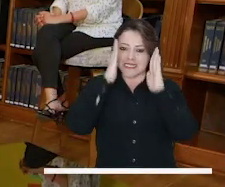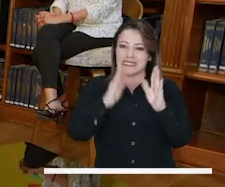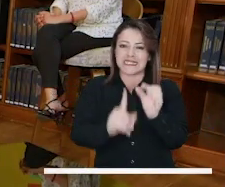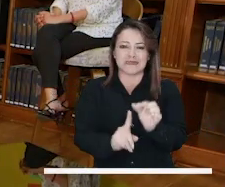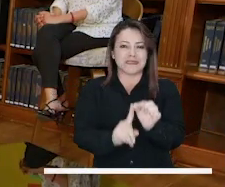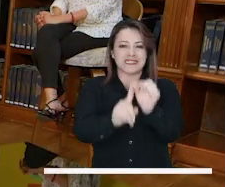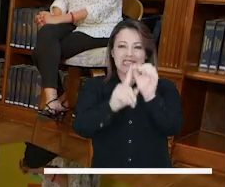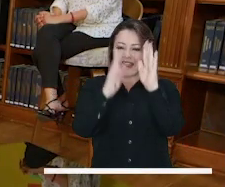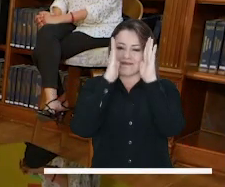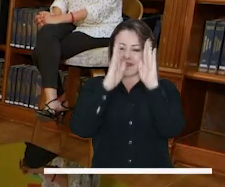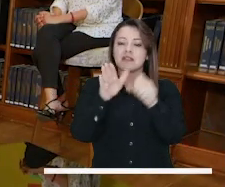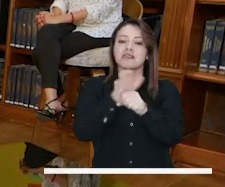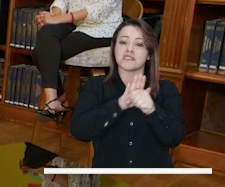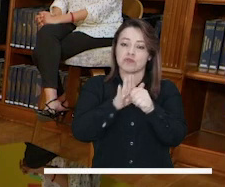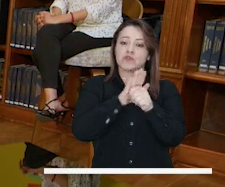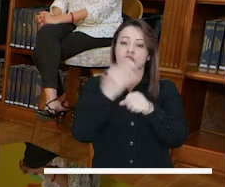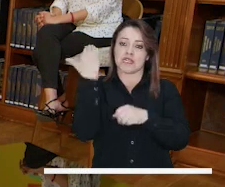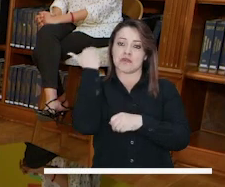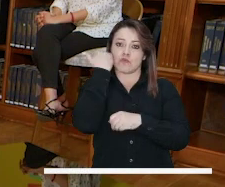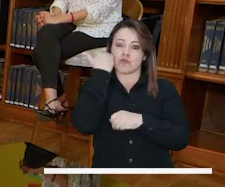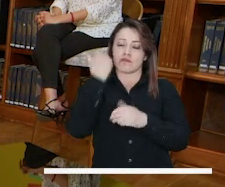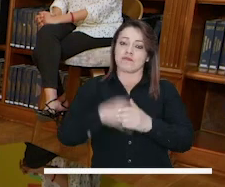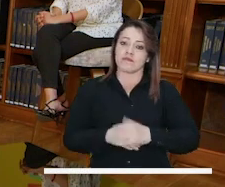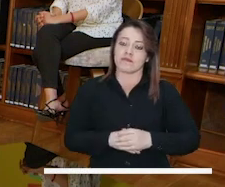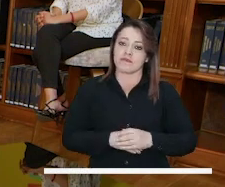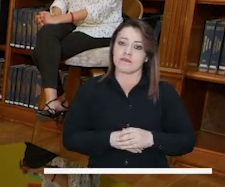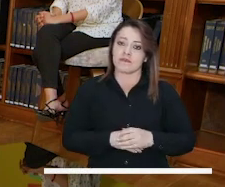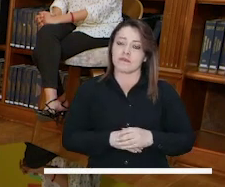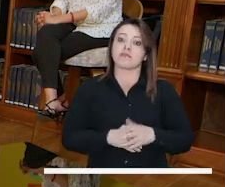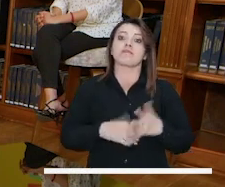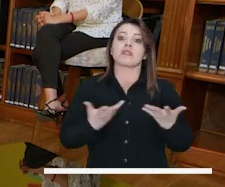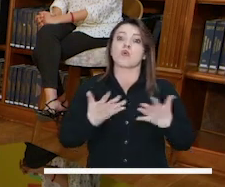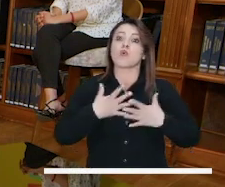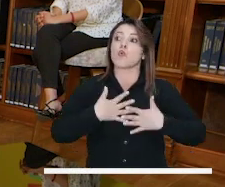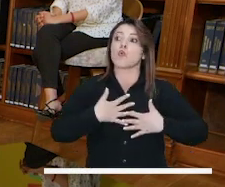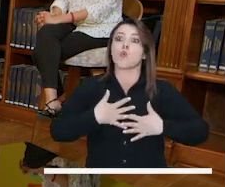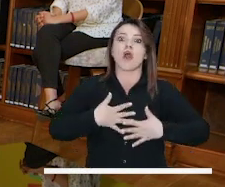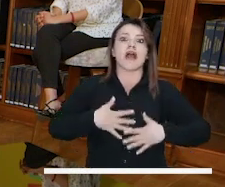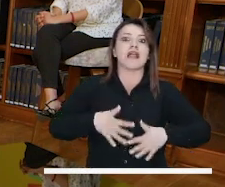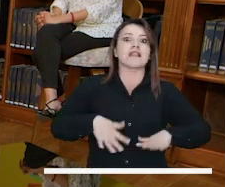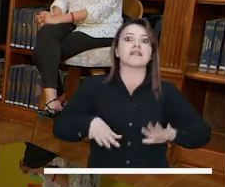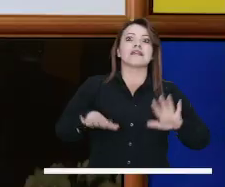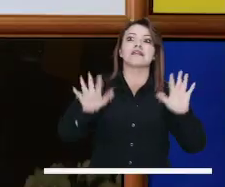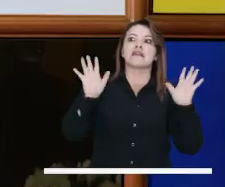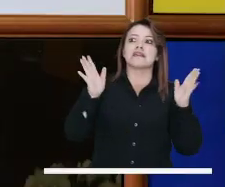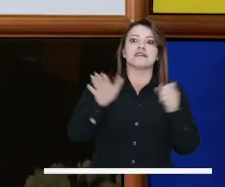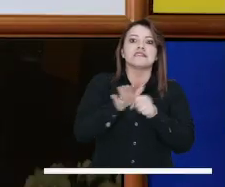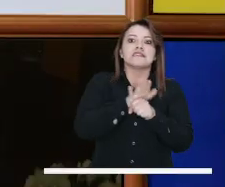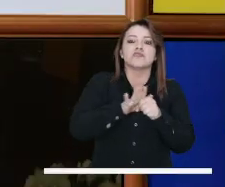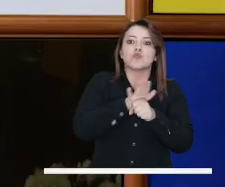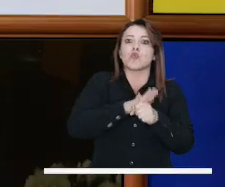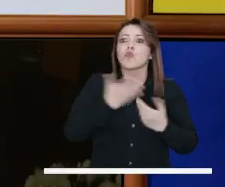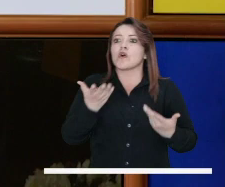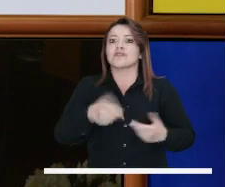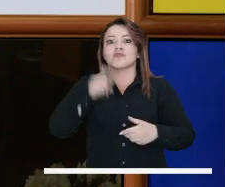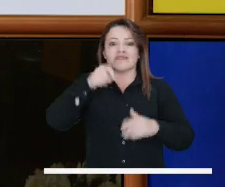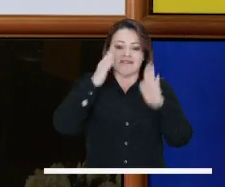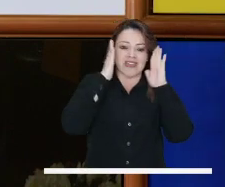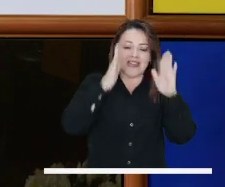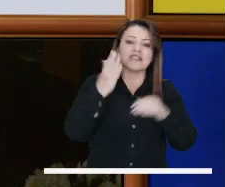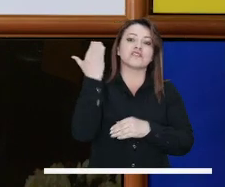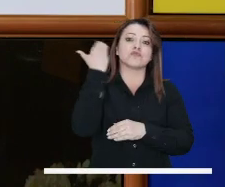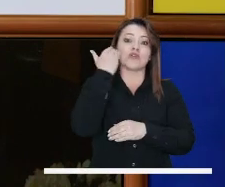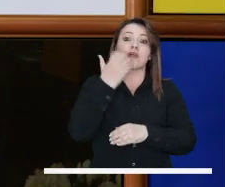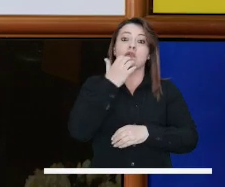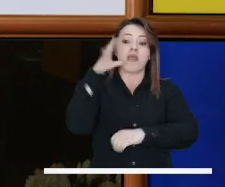tenga la fiscalía de investigar tenga una concentración específica hacia evitar los casos de feminicidio. En el momento que sepan cualquier